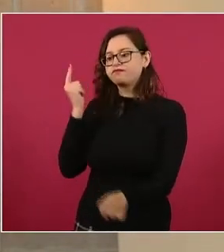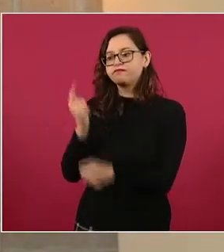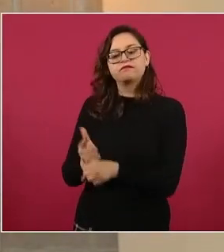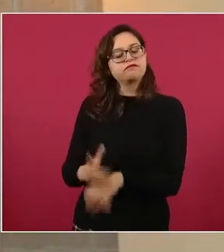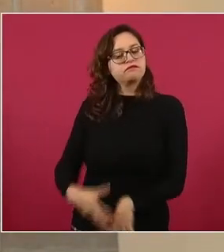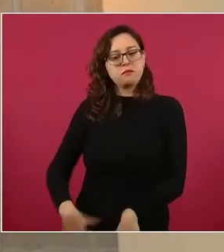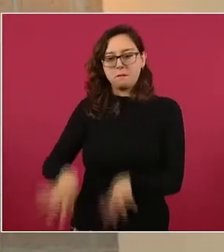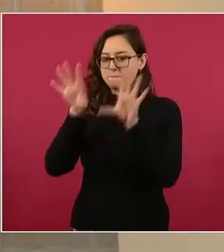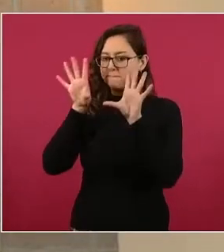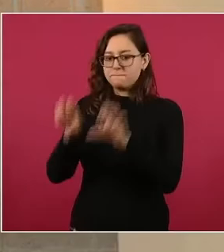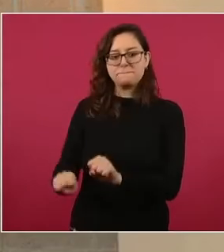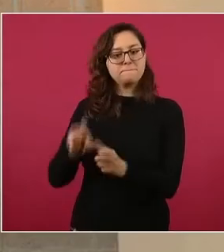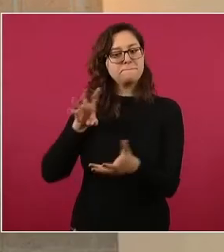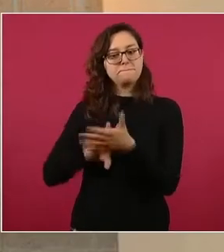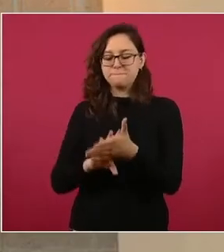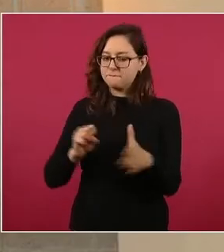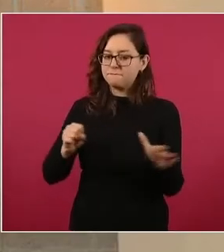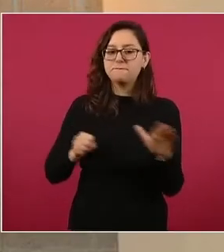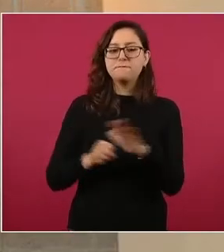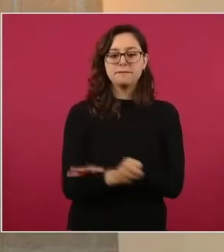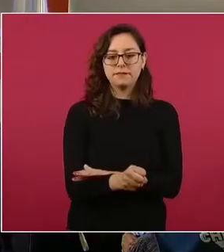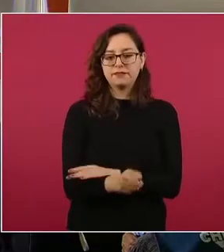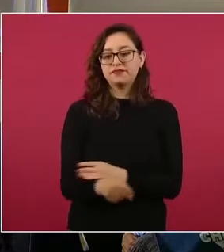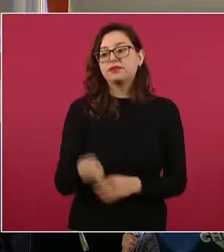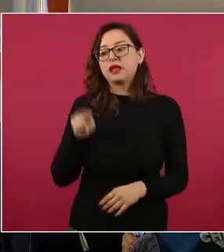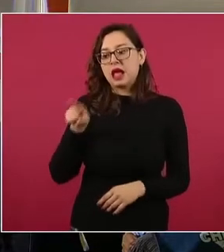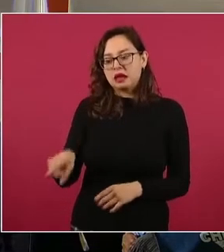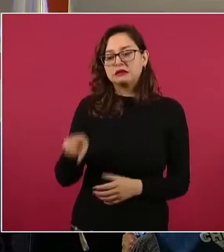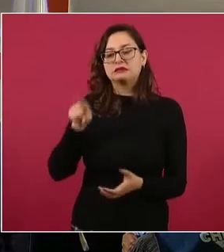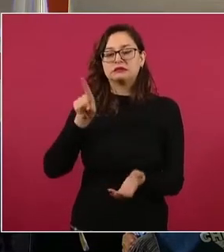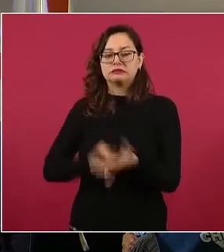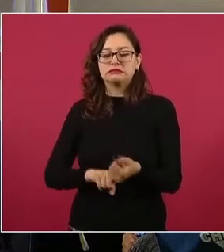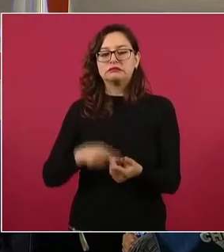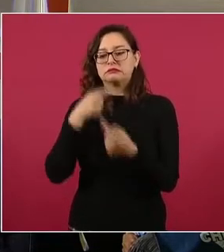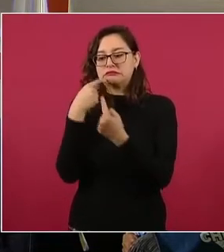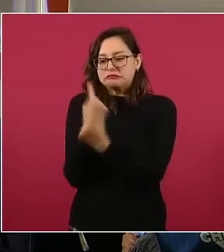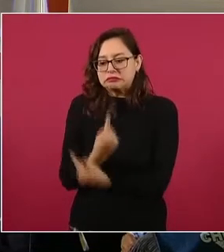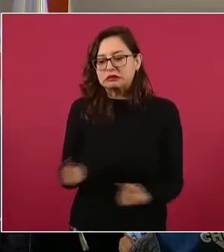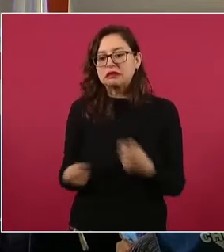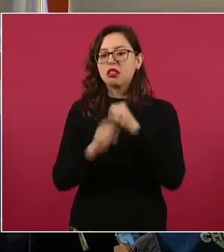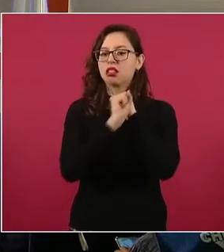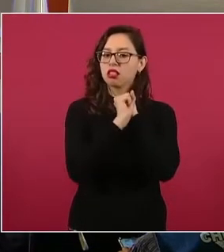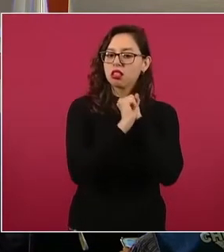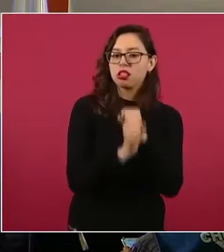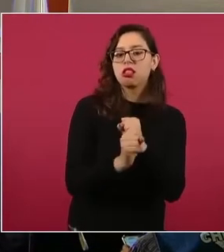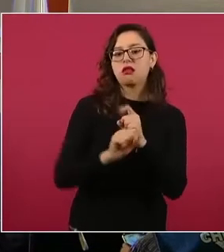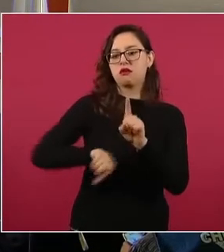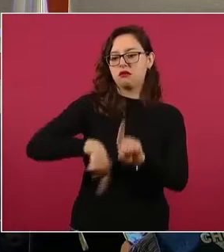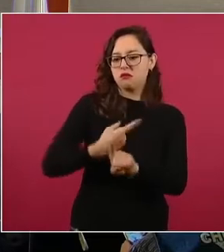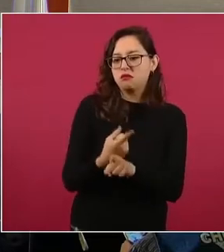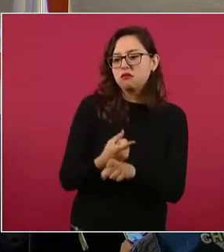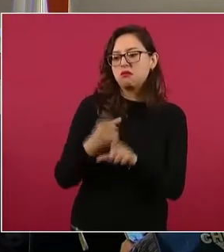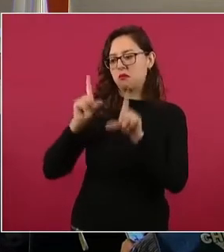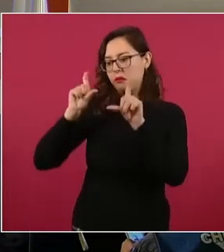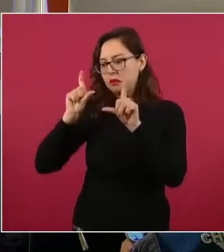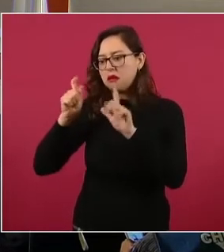persona en su modalidad de pornografía infantil y otros delitos que se le irán acumulando. Siguiente.